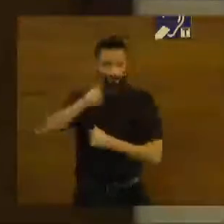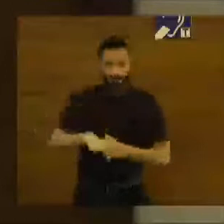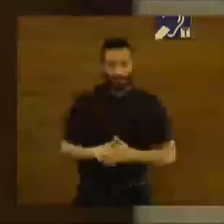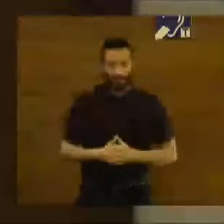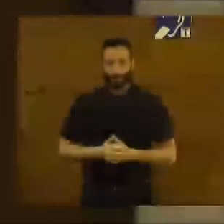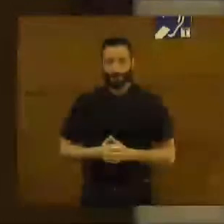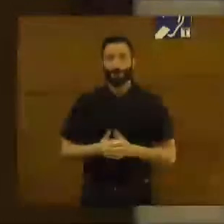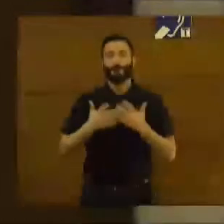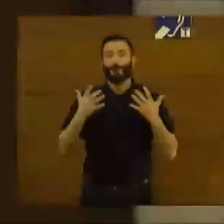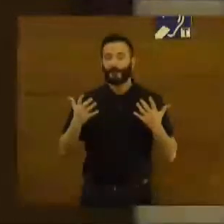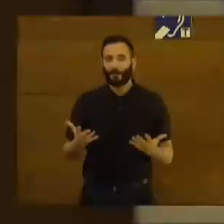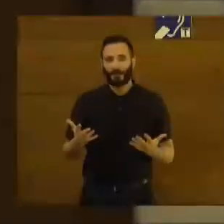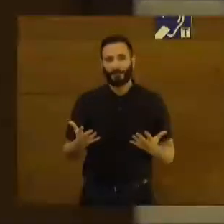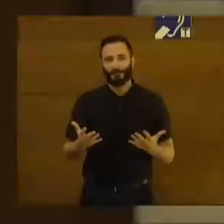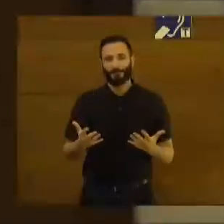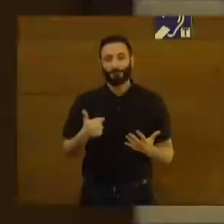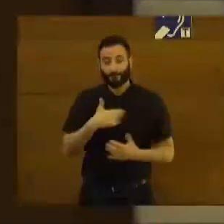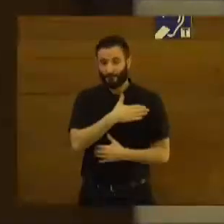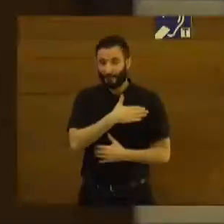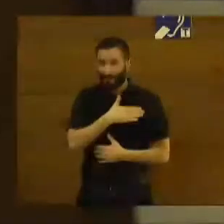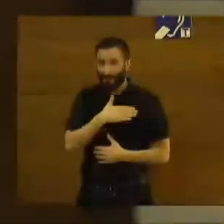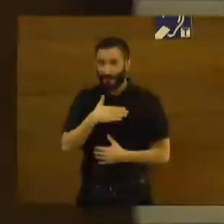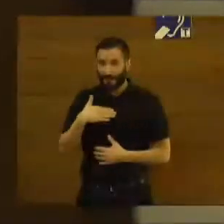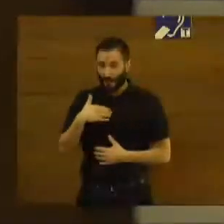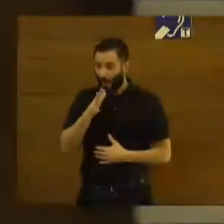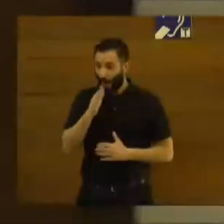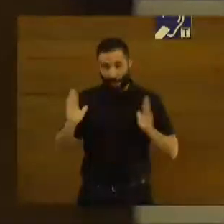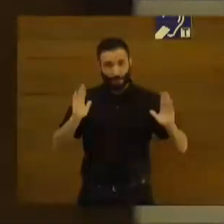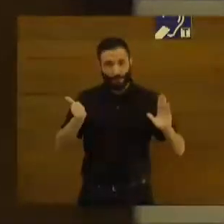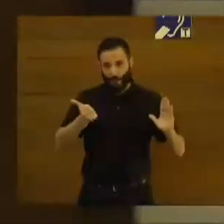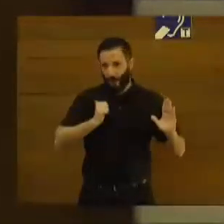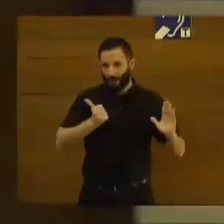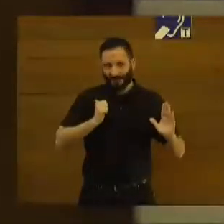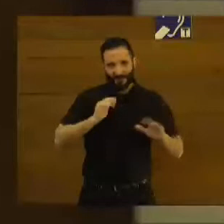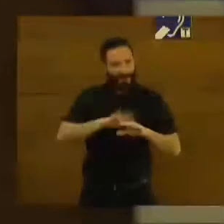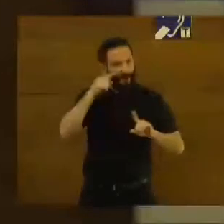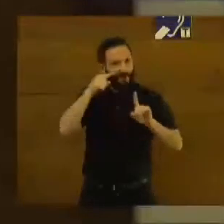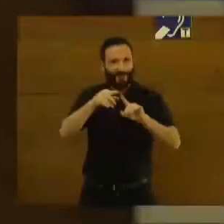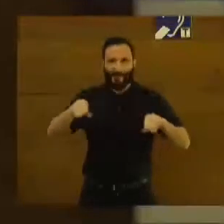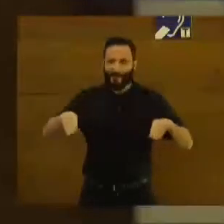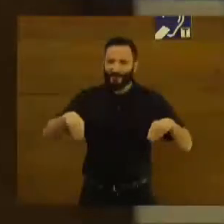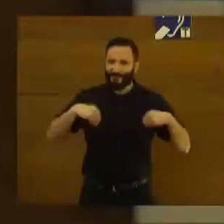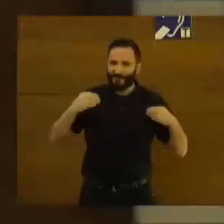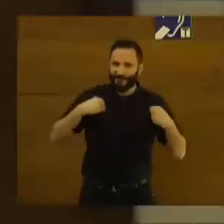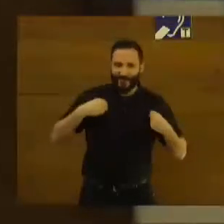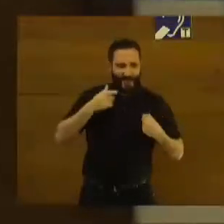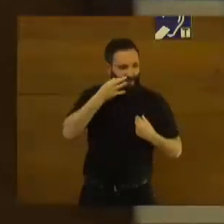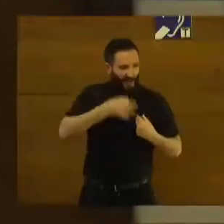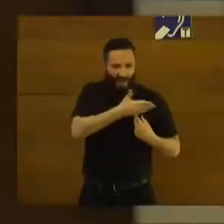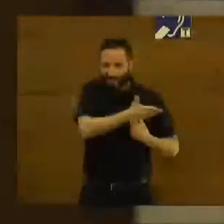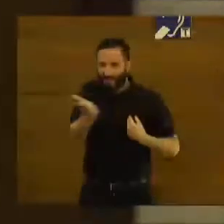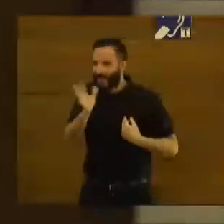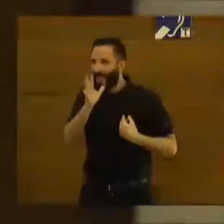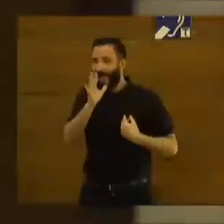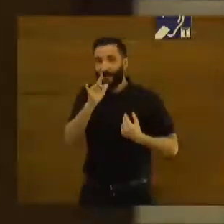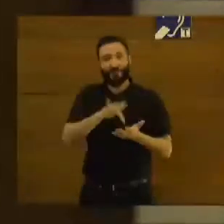Por lo tanto, quiero aprovechar este momento para disfrutar de la realidad que hoy vamos